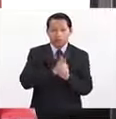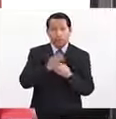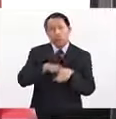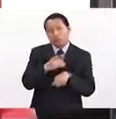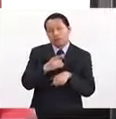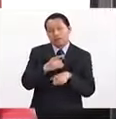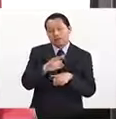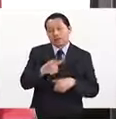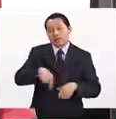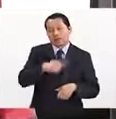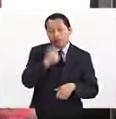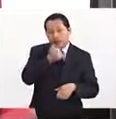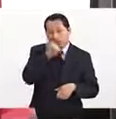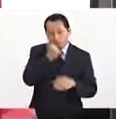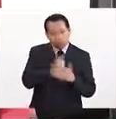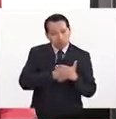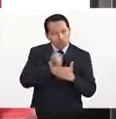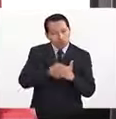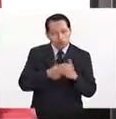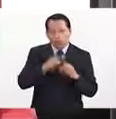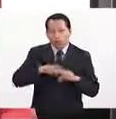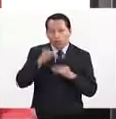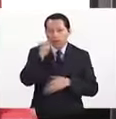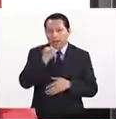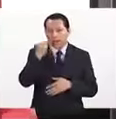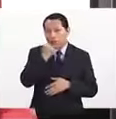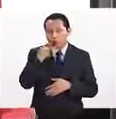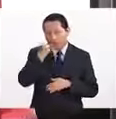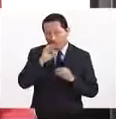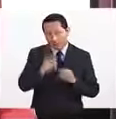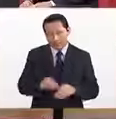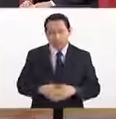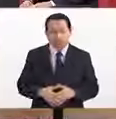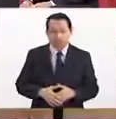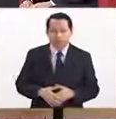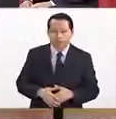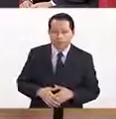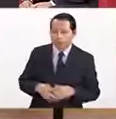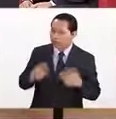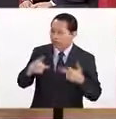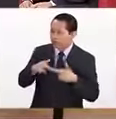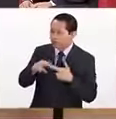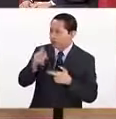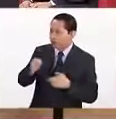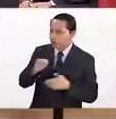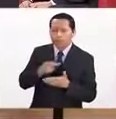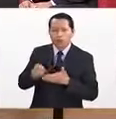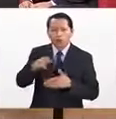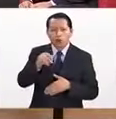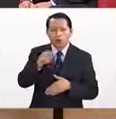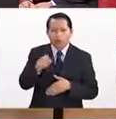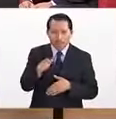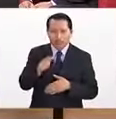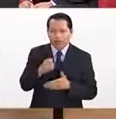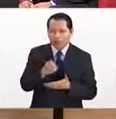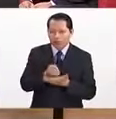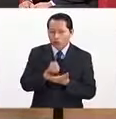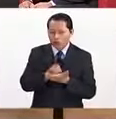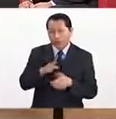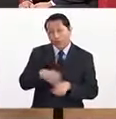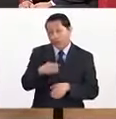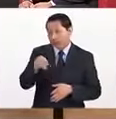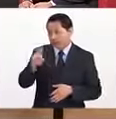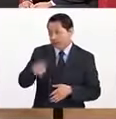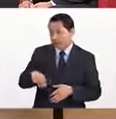exigen a nuestros alumnos la formación en idiomas. Maestro, volviendo al asunto del Premio Nobel de Economía, porque sí está muy